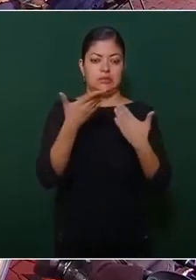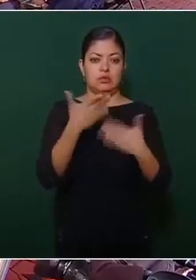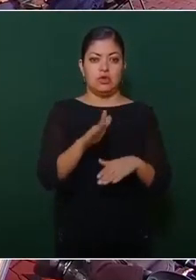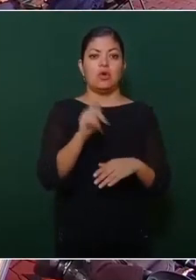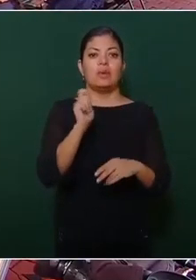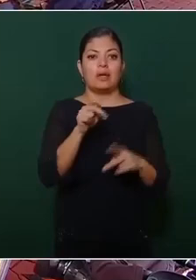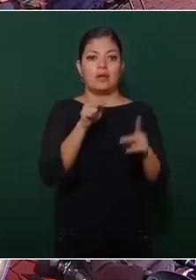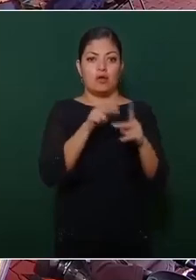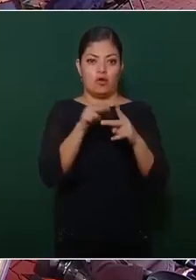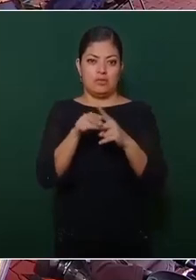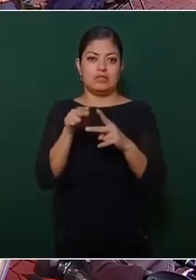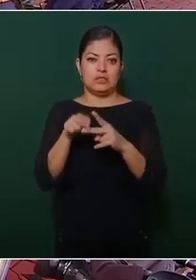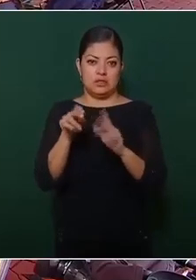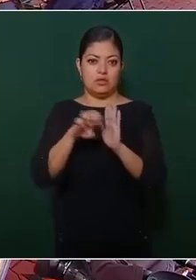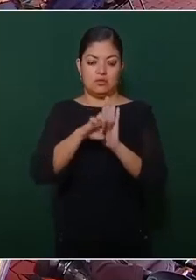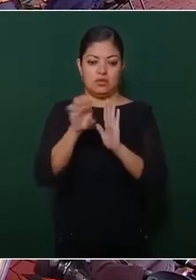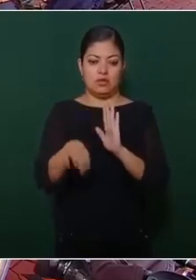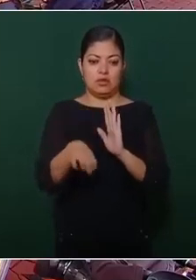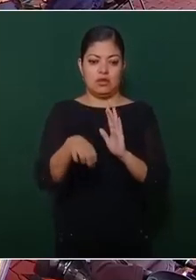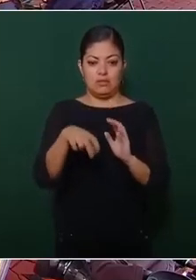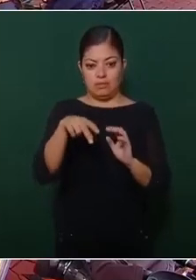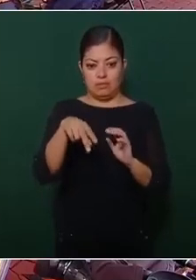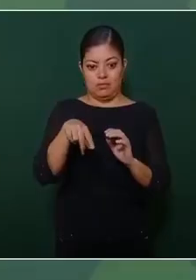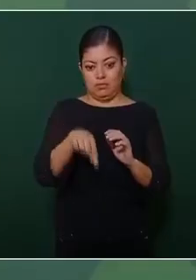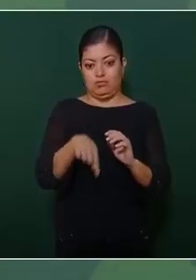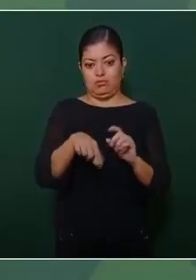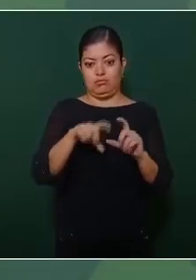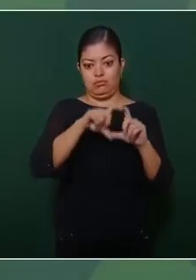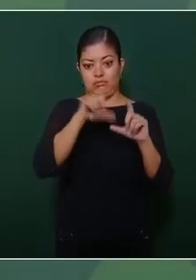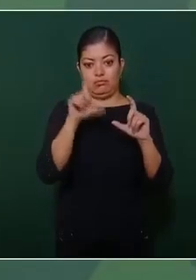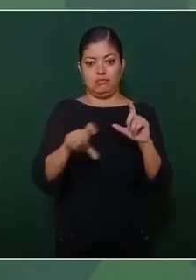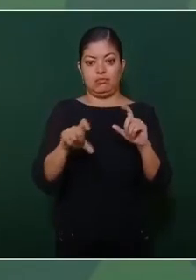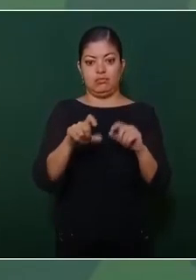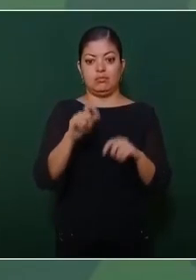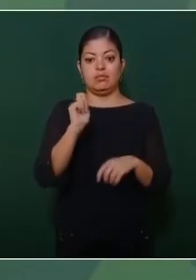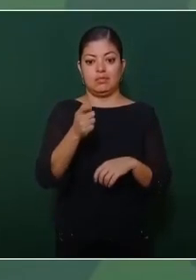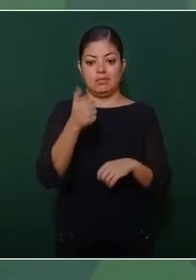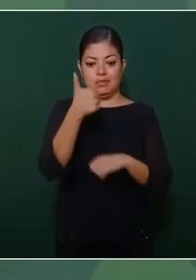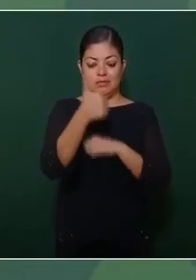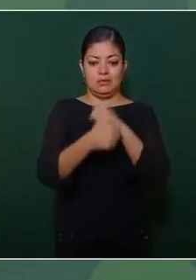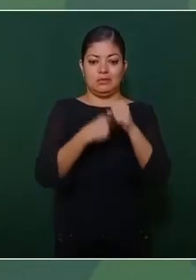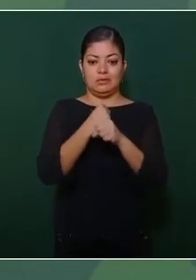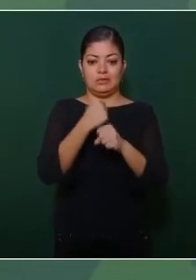homicidio, por ejemplo, a nivel nacional, por sexenio.